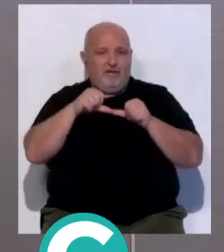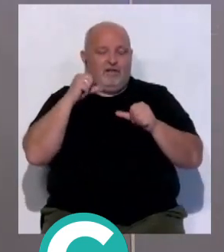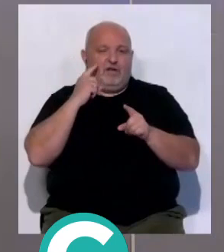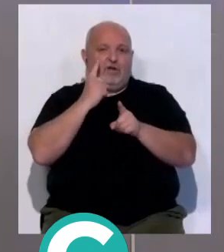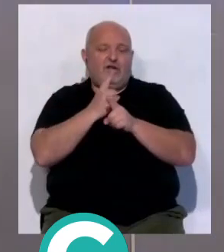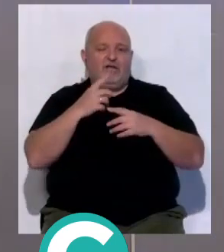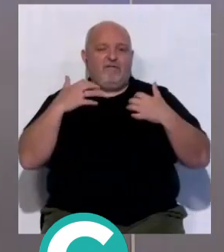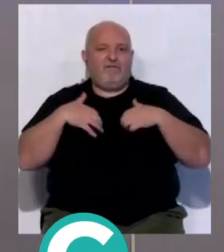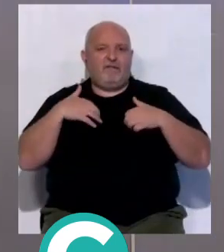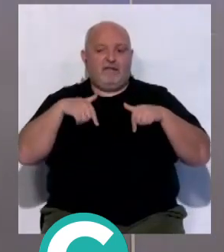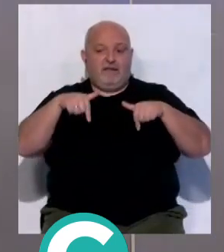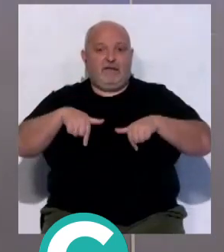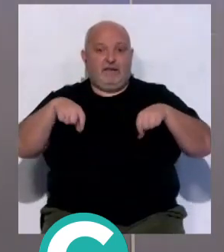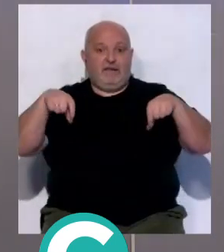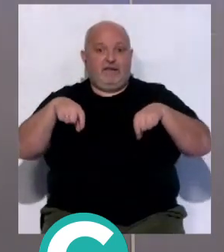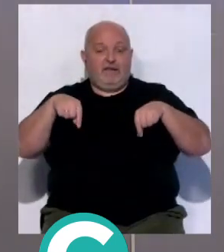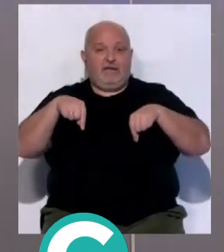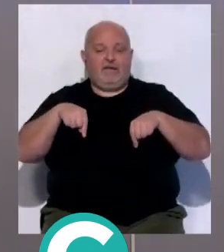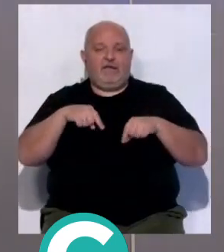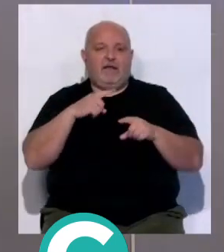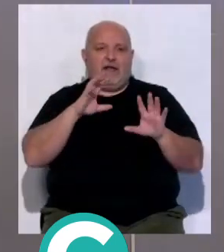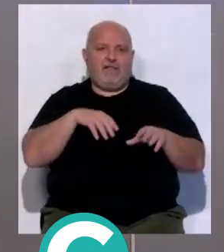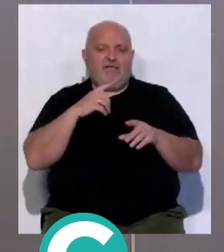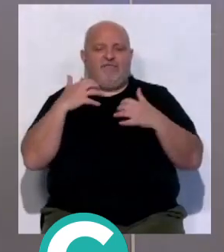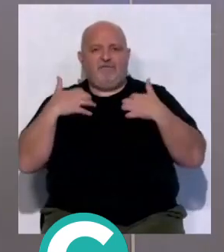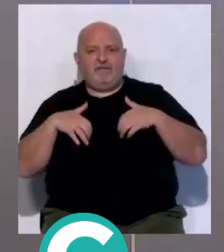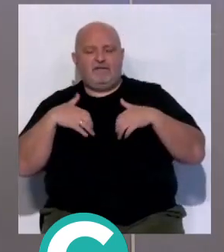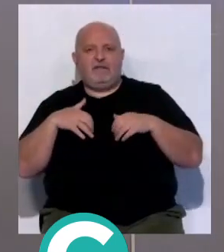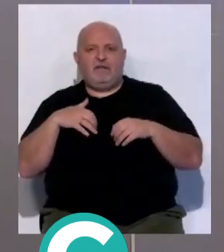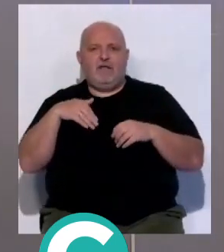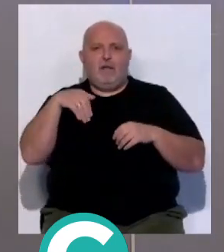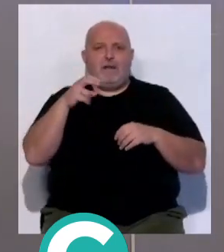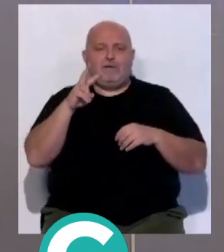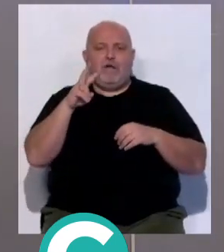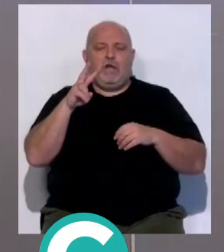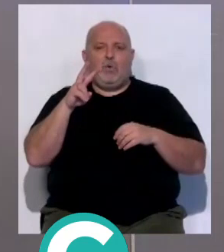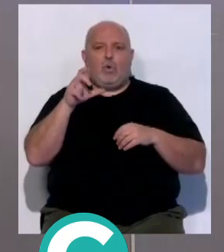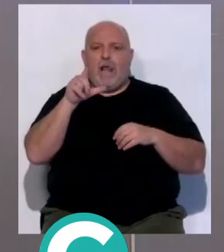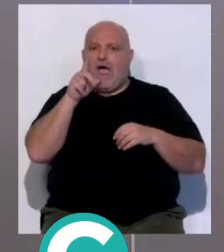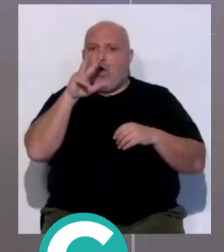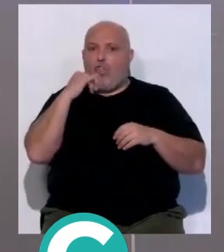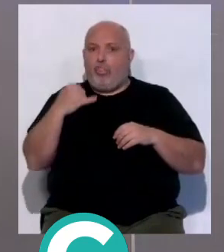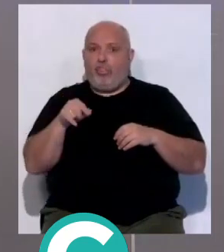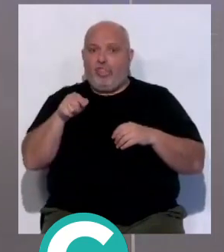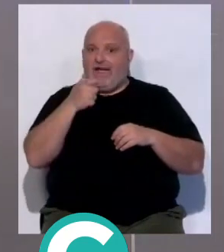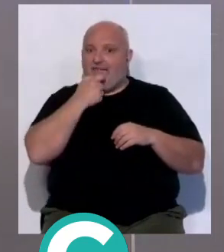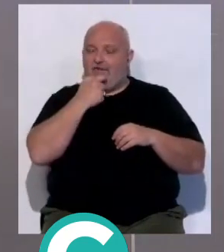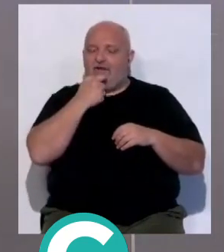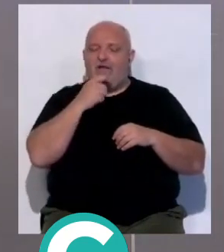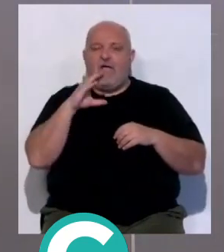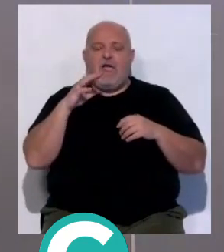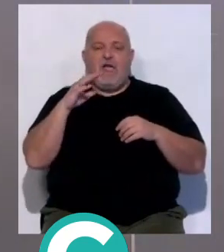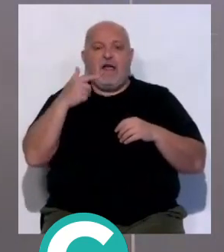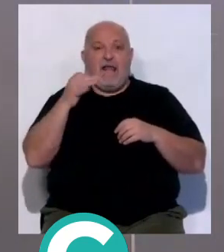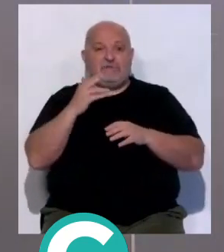partido con el Betis, aquí en el Nuevo Mirandilla esta temporada, con Mateo Laos de árbitro, Canales